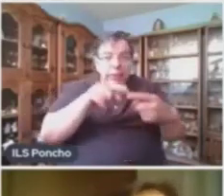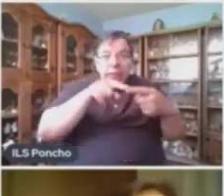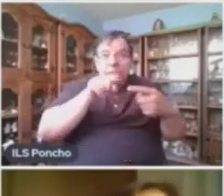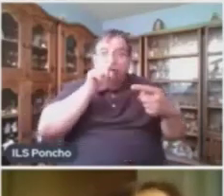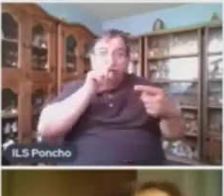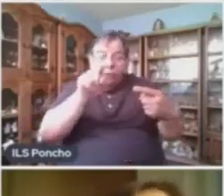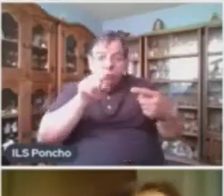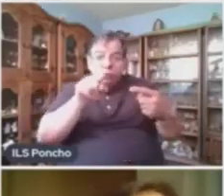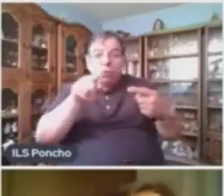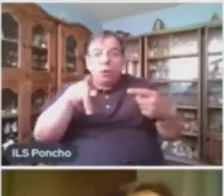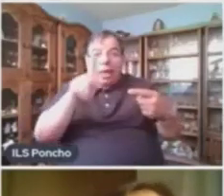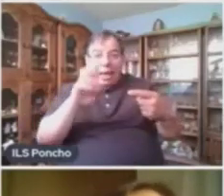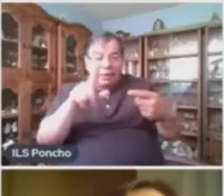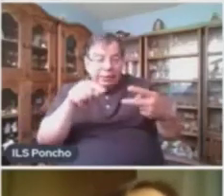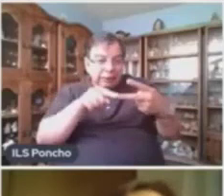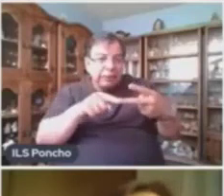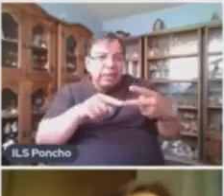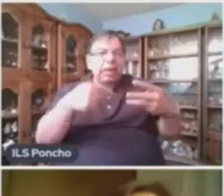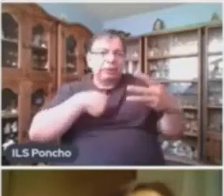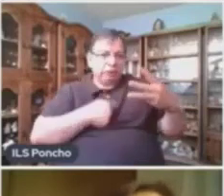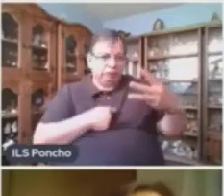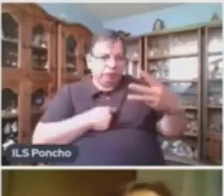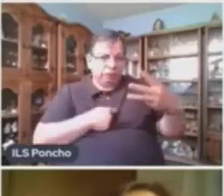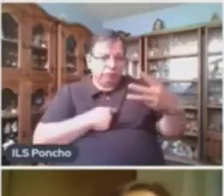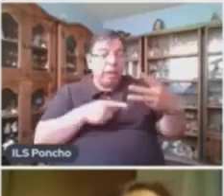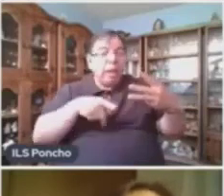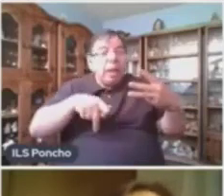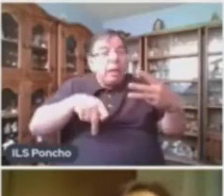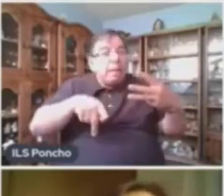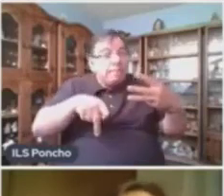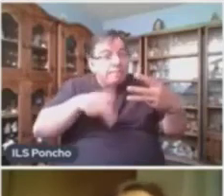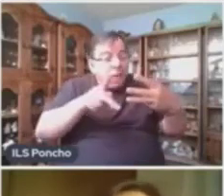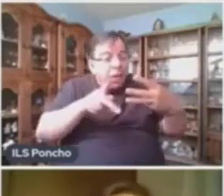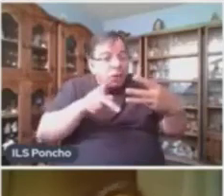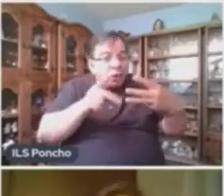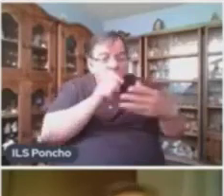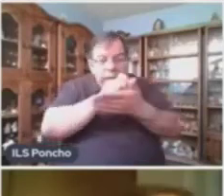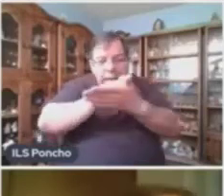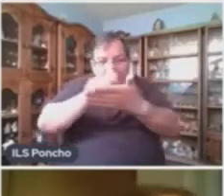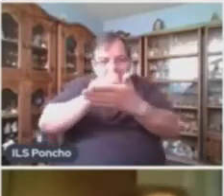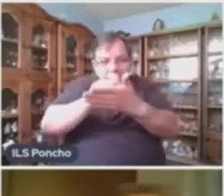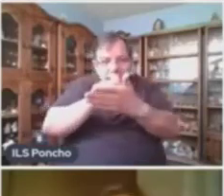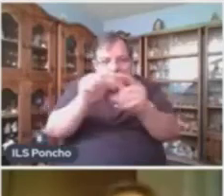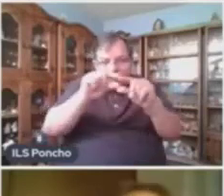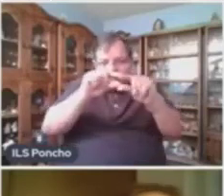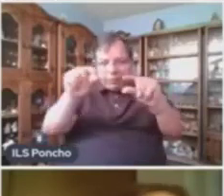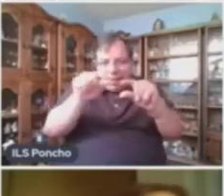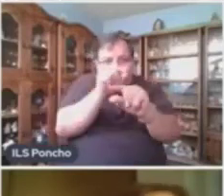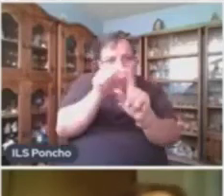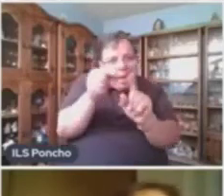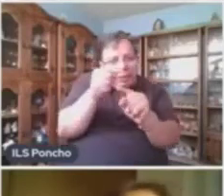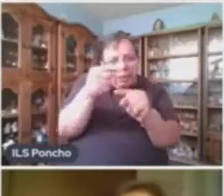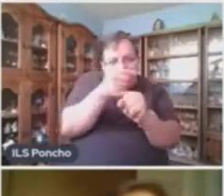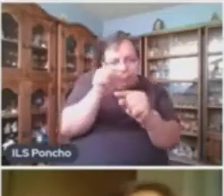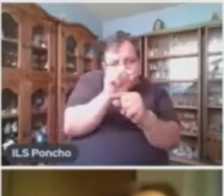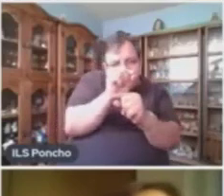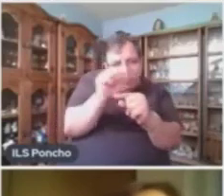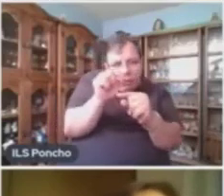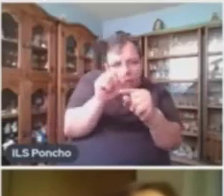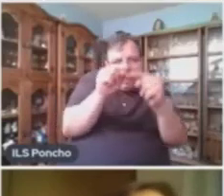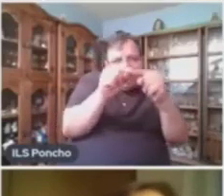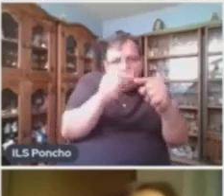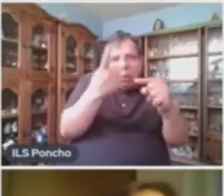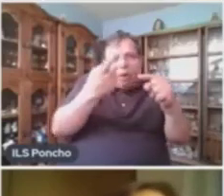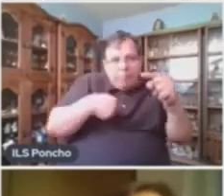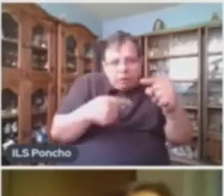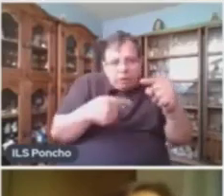yo. Pero lo importante es que no olvides poner un guión al inicio de cada uno de los personajes para señalar su